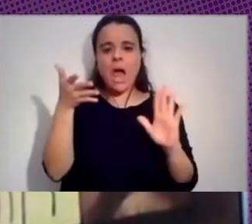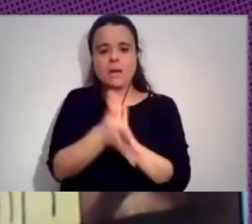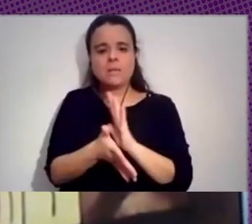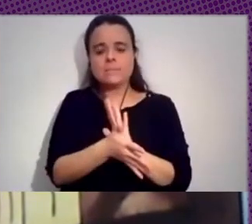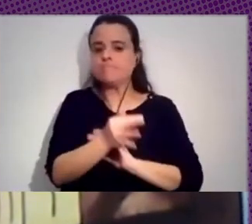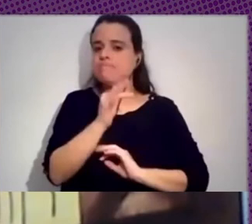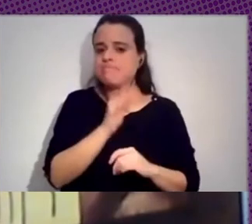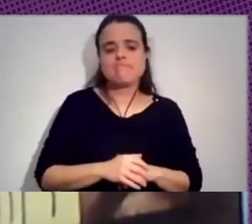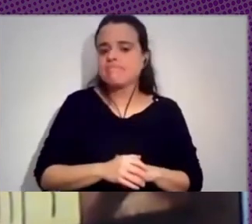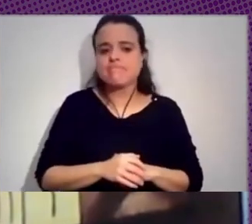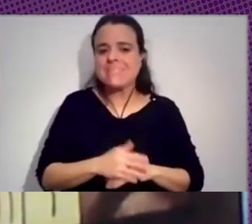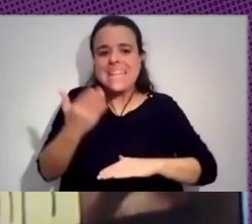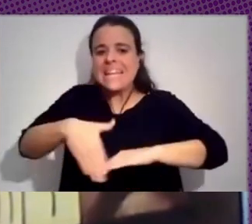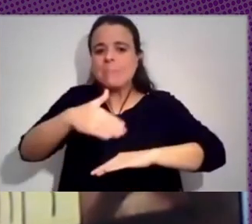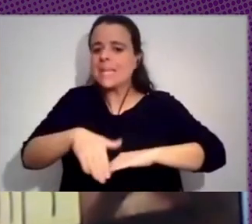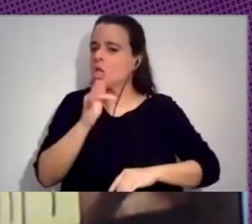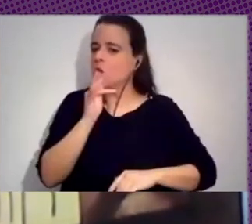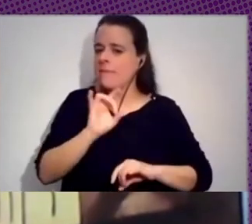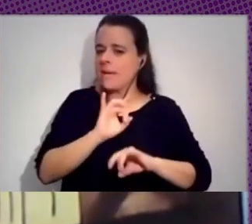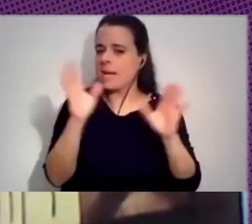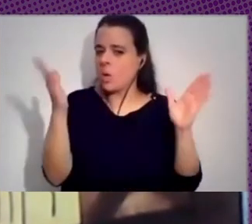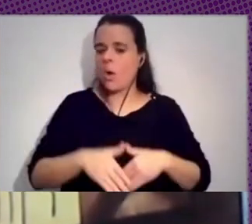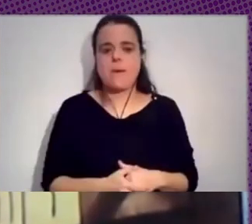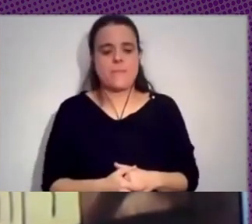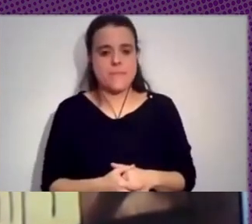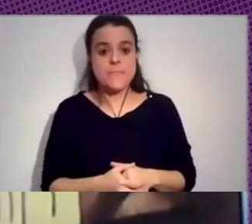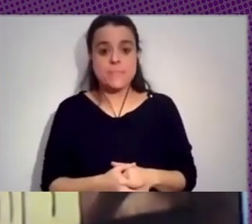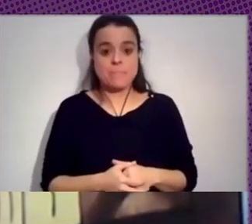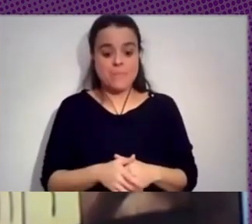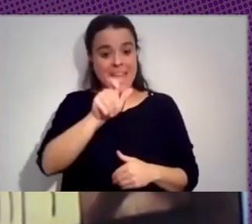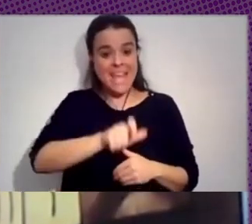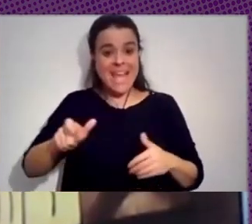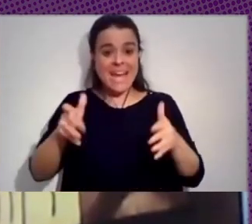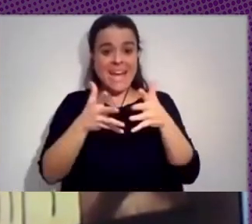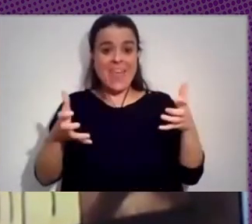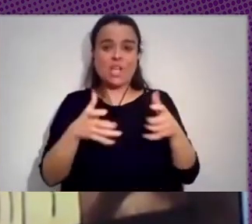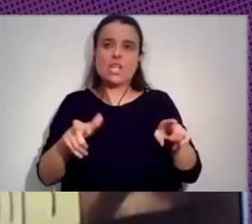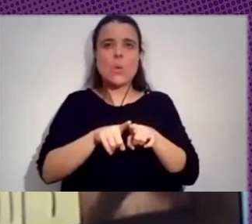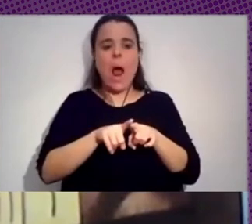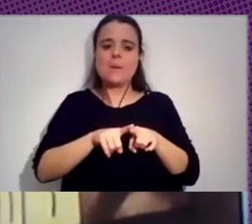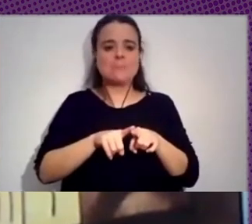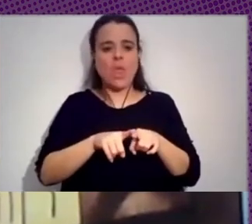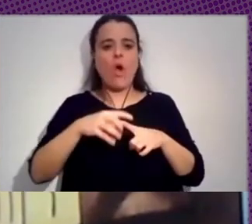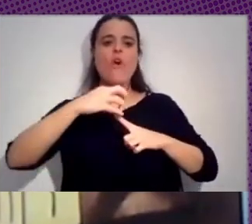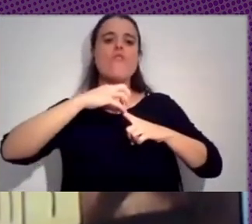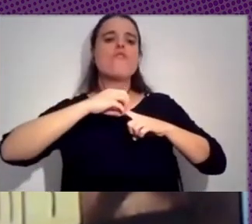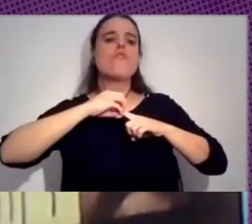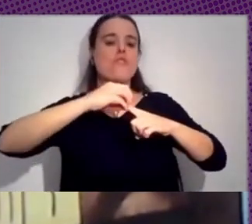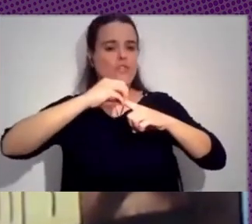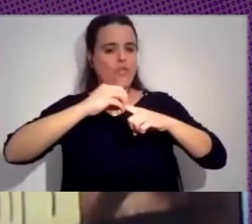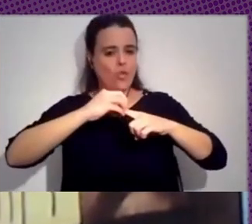del todo acotadas. Lo que dirimieron los redactores, que serían así como los padres fundadores de este gran